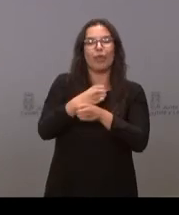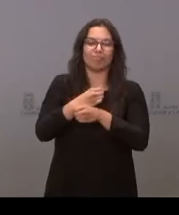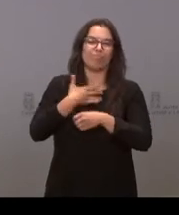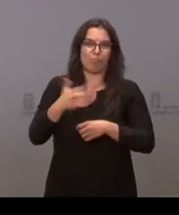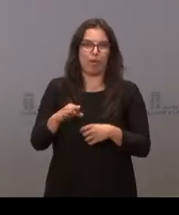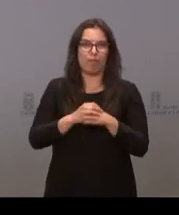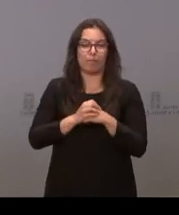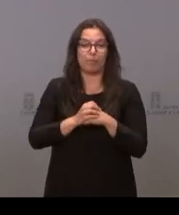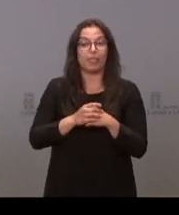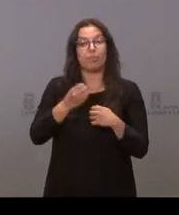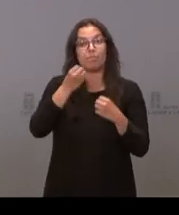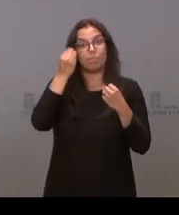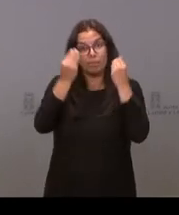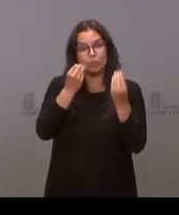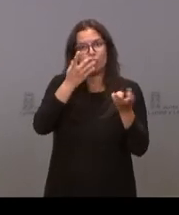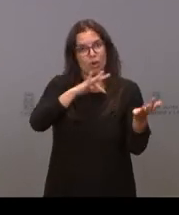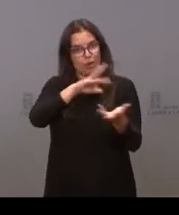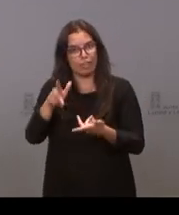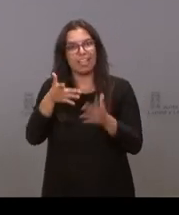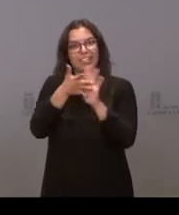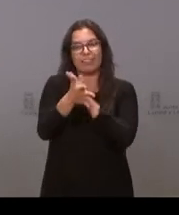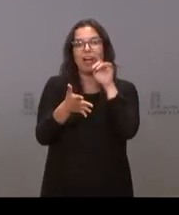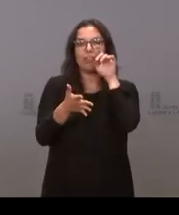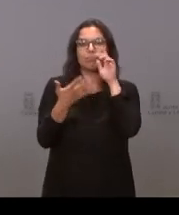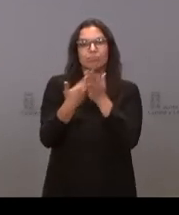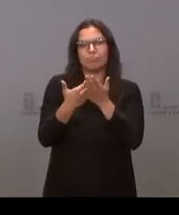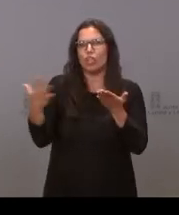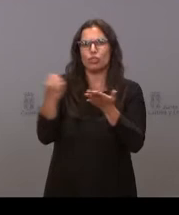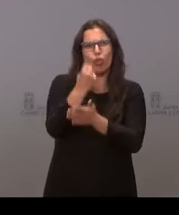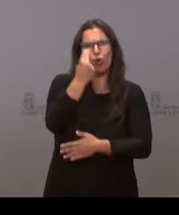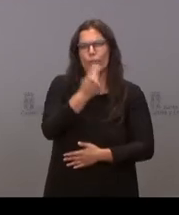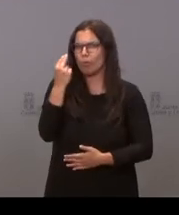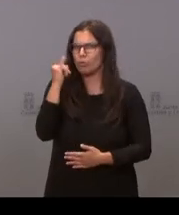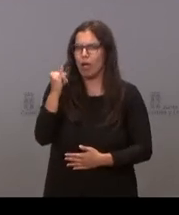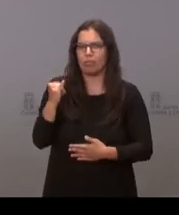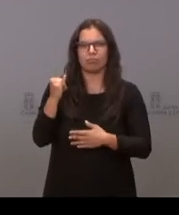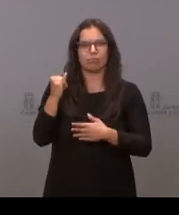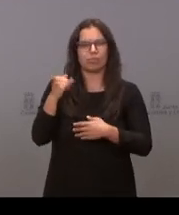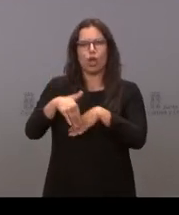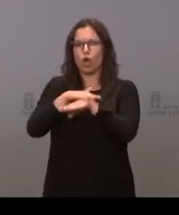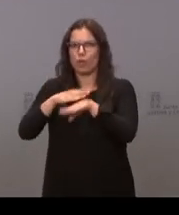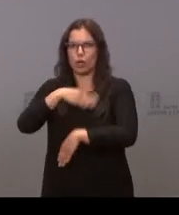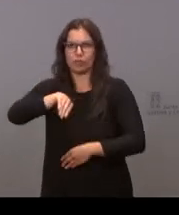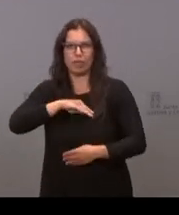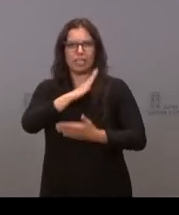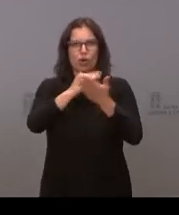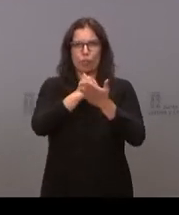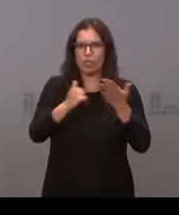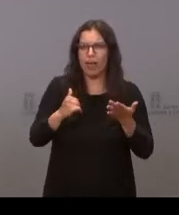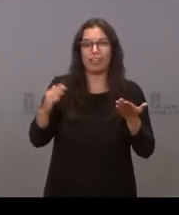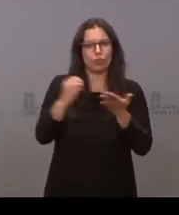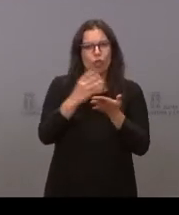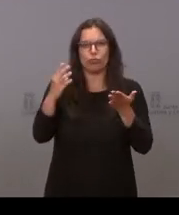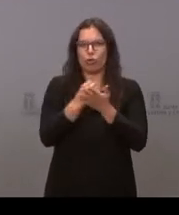buena noticia, que lo que demuestra es precisamente el compromiso de todos, de todas las instituciones, del Gobierno de España, de las comunidades autónomas, por acelerar